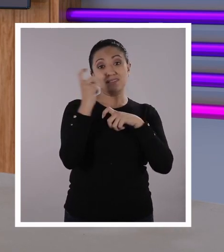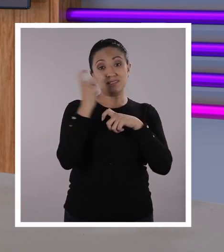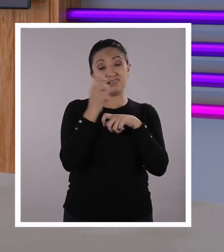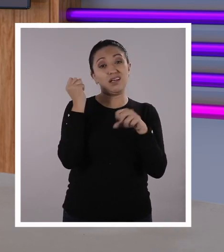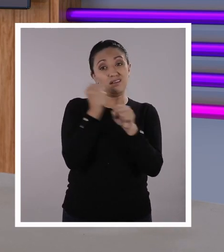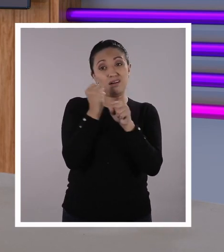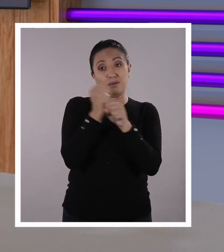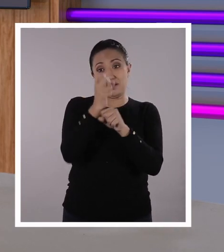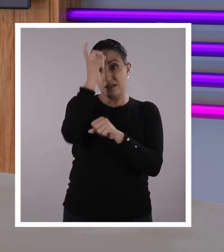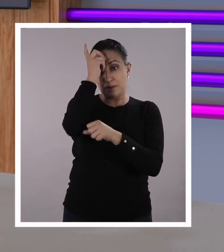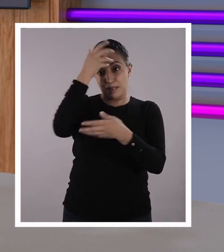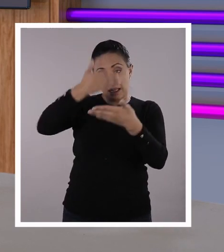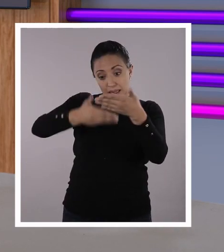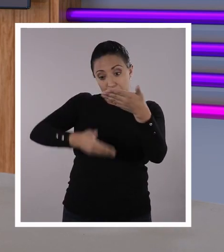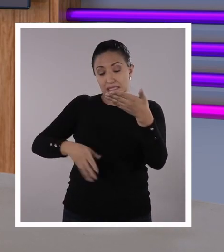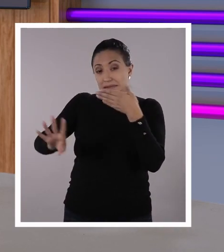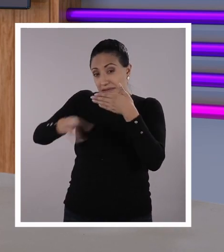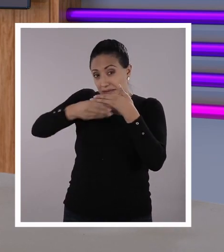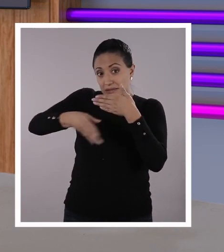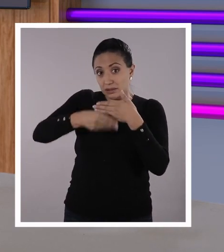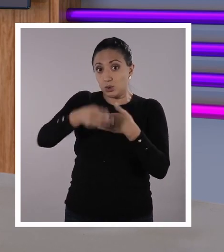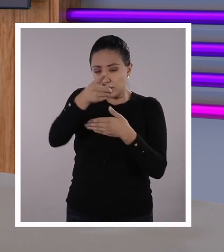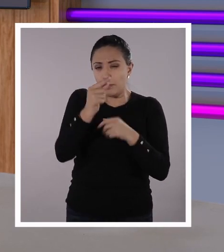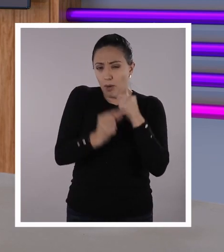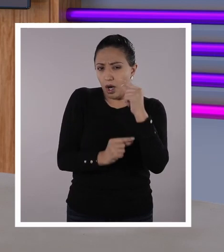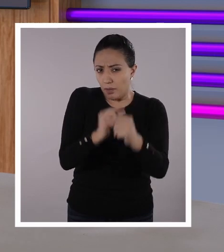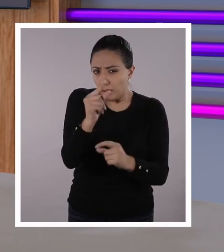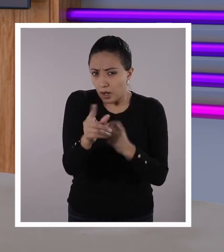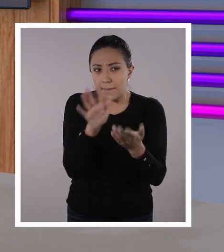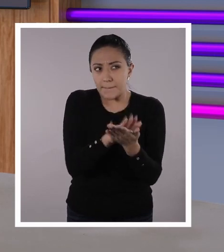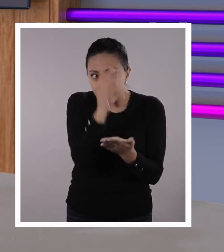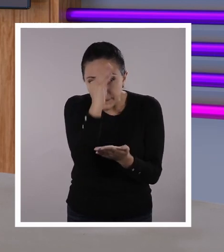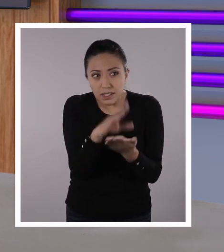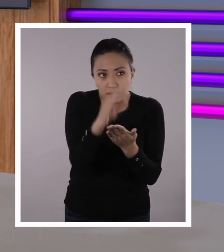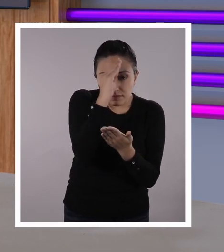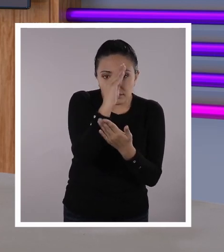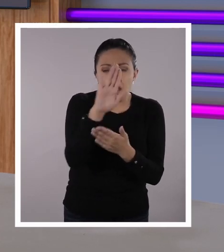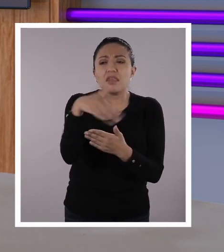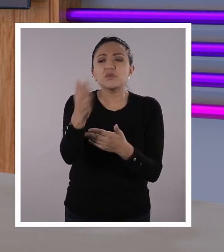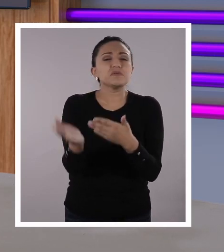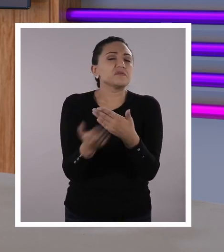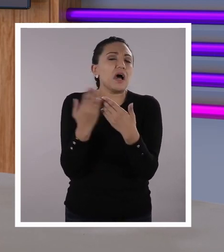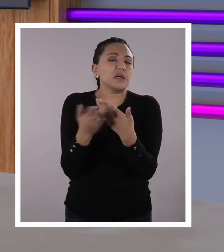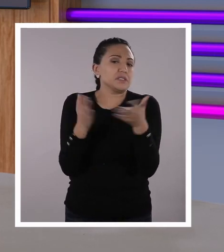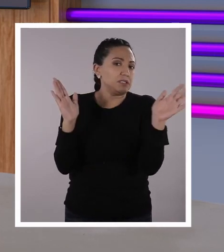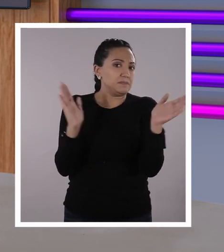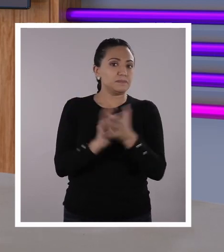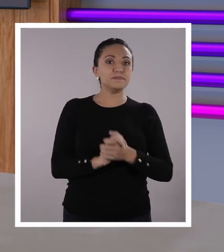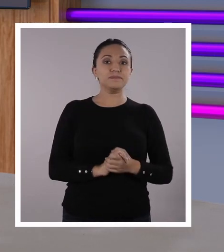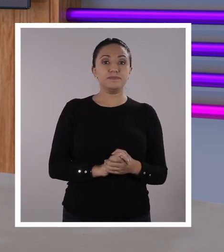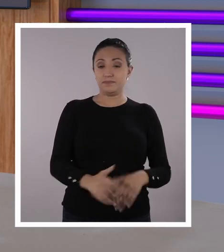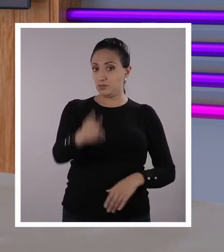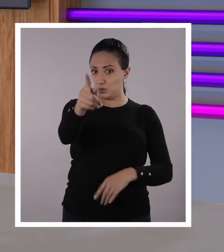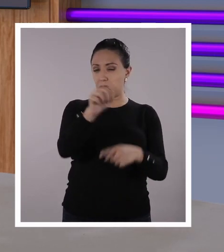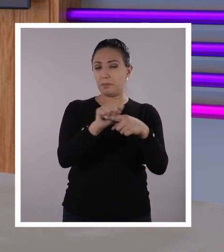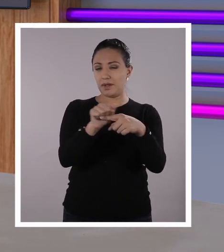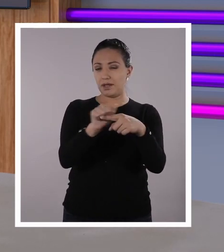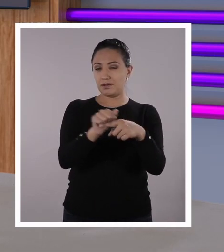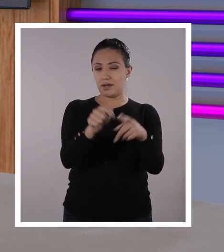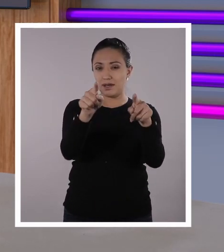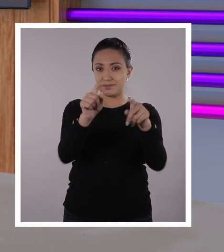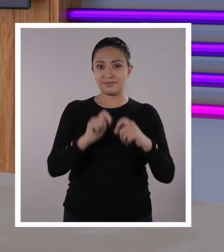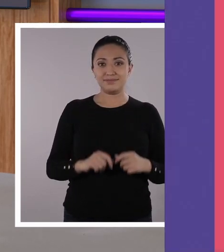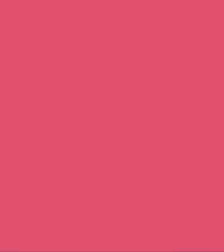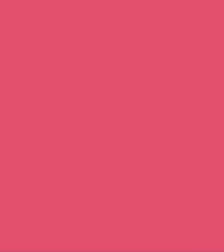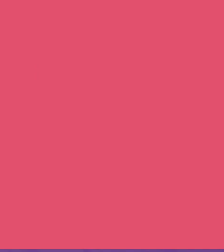más elaborados. Y si es que desde ahorita ya se van fortaleciendo, después va a ser mucho más sencillo. Practiquen las normas